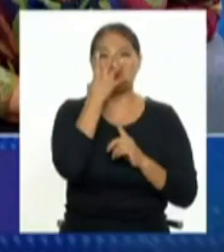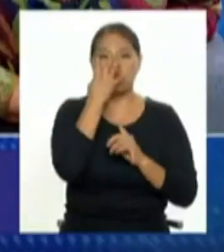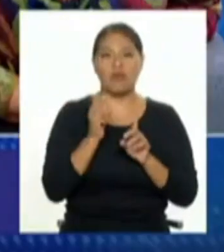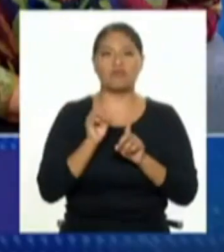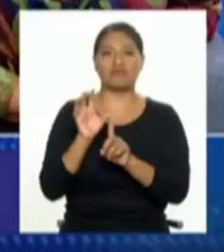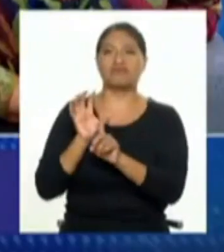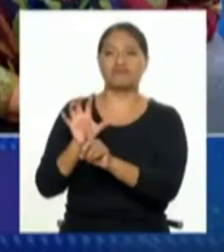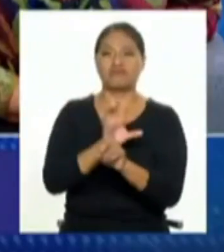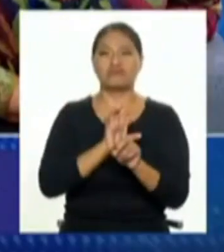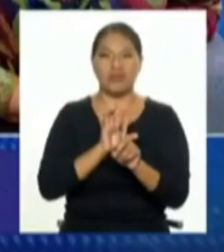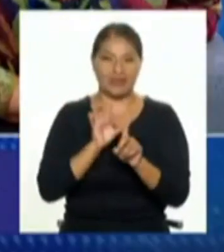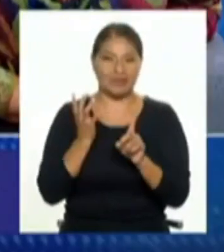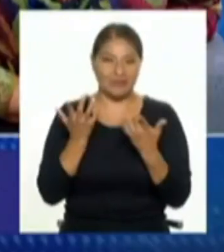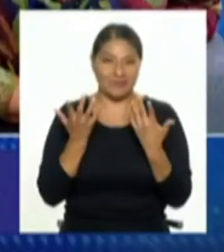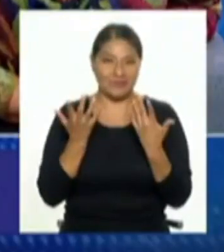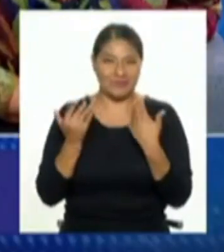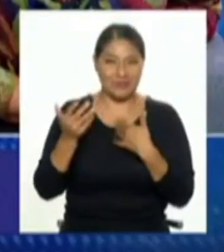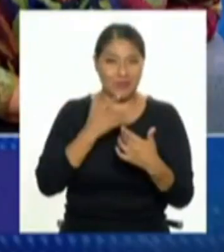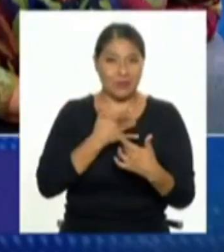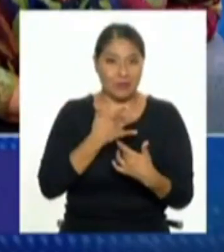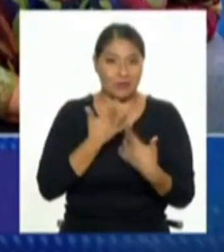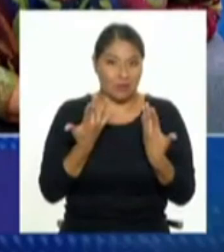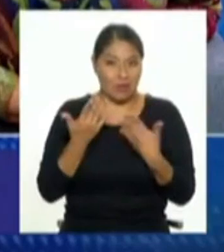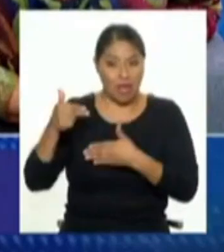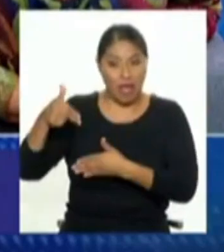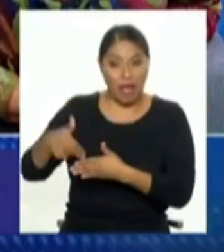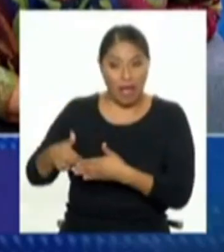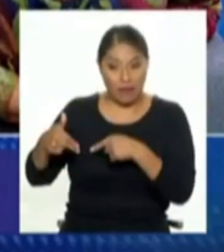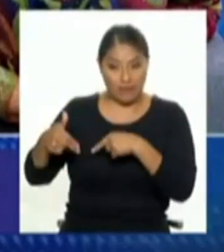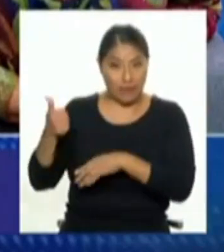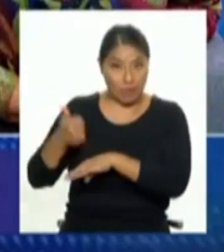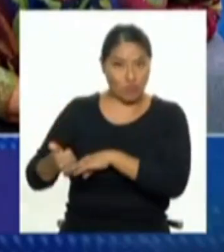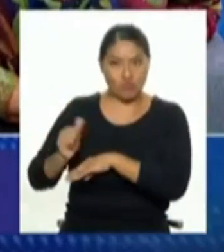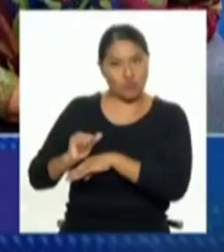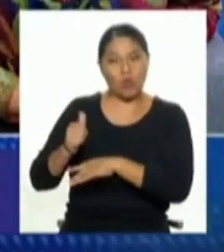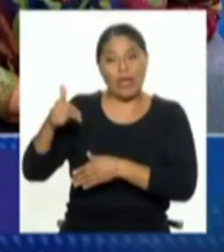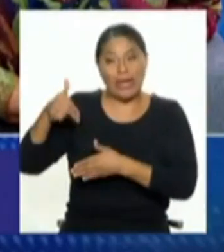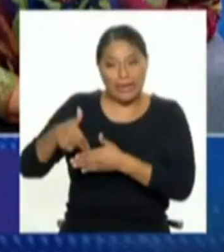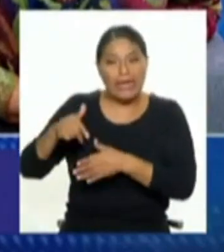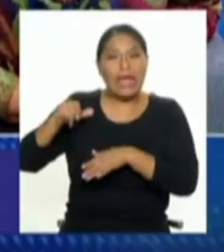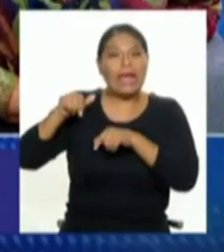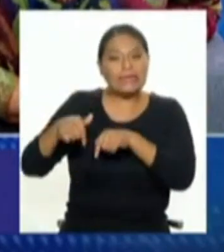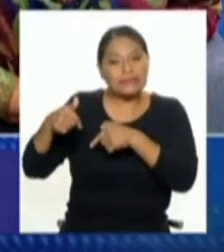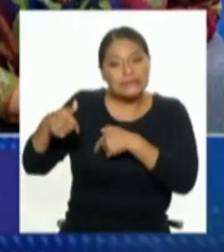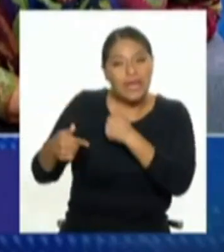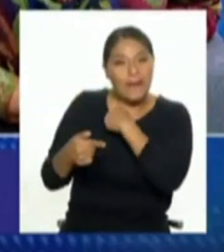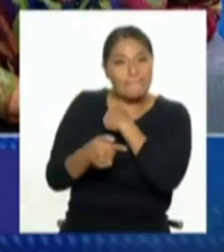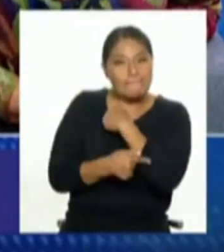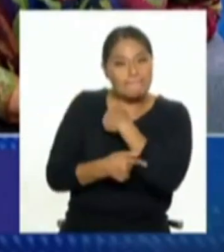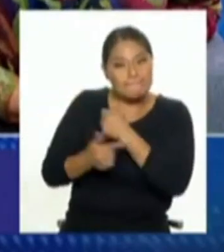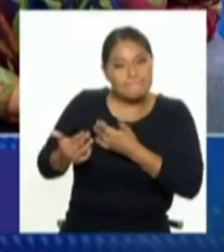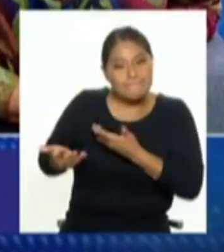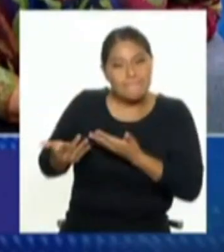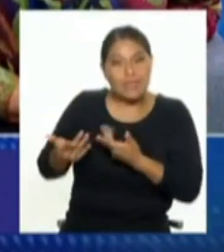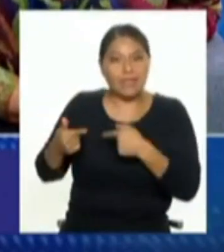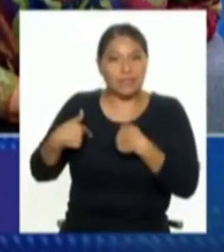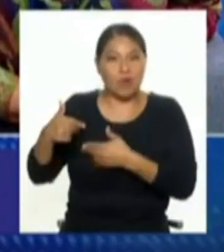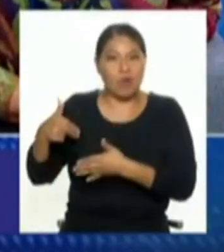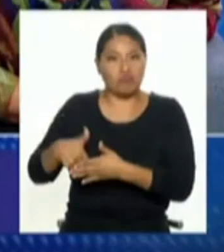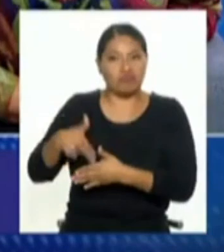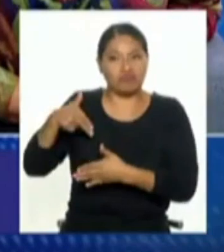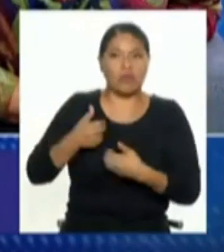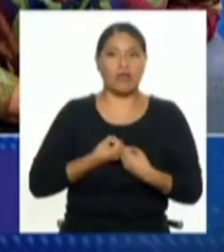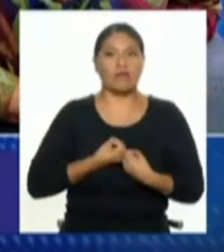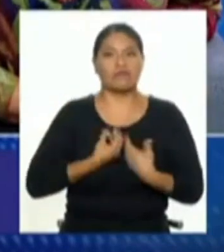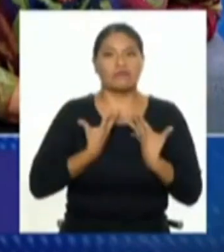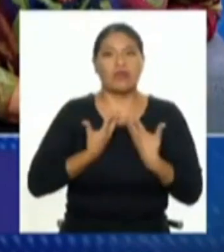el arma es un ingrediente no creo que sea una causa pero si es un ingrediente que estando ahí puede potenciar ese malestar esa ansiedad